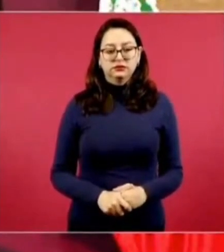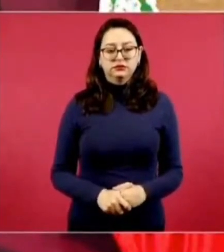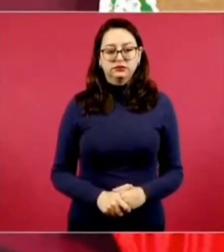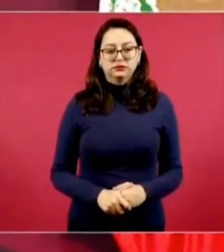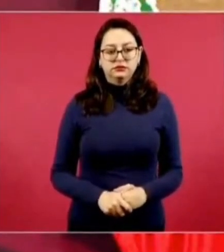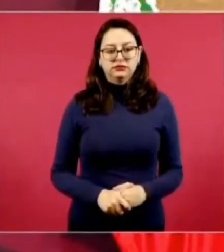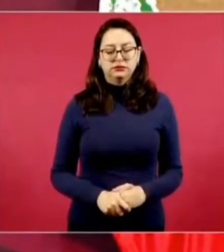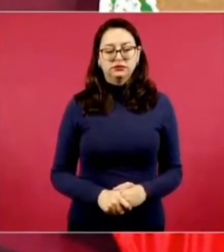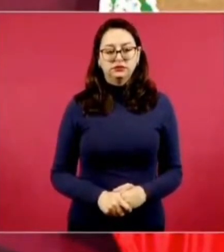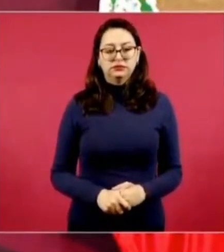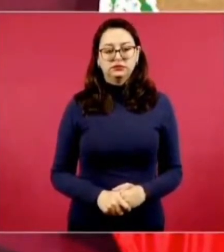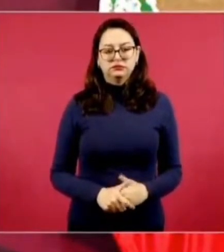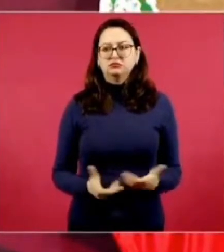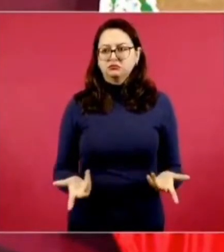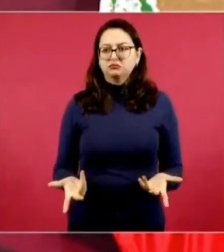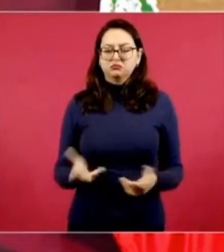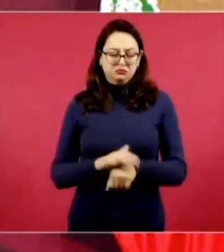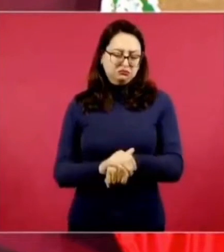son mis amigos